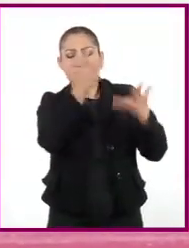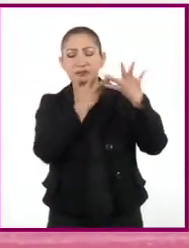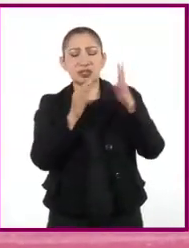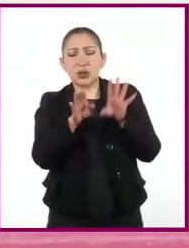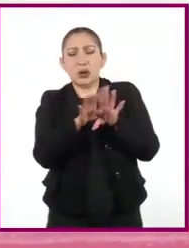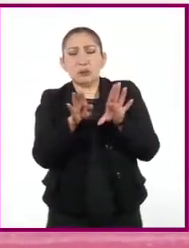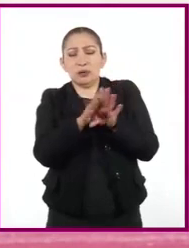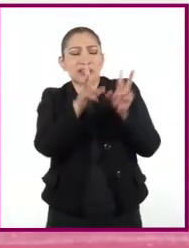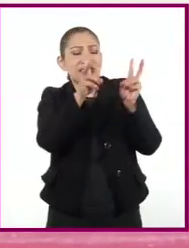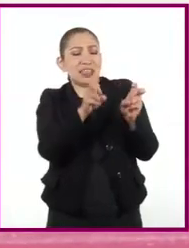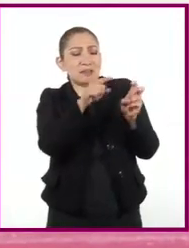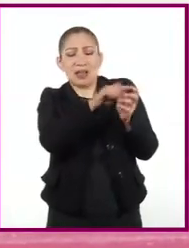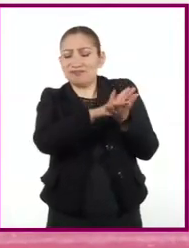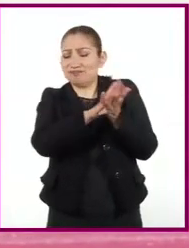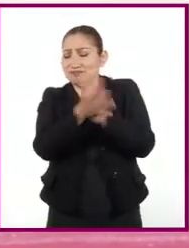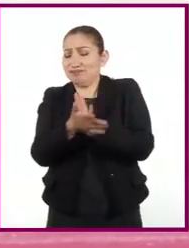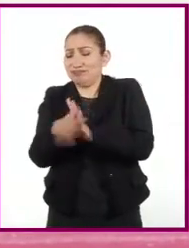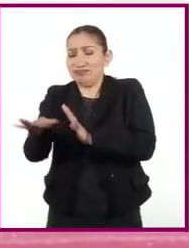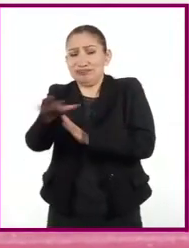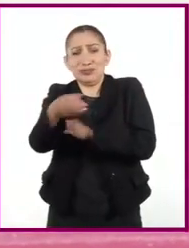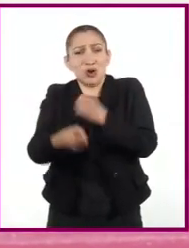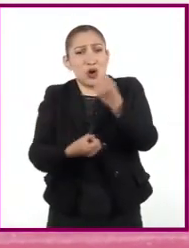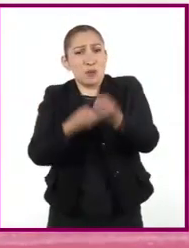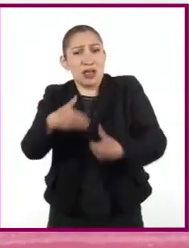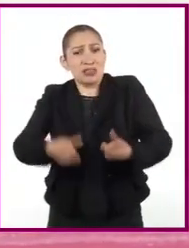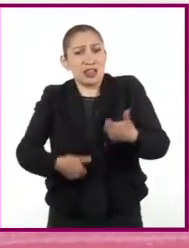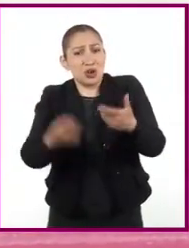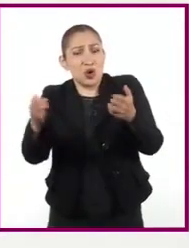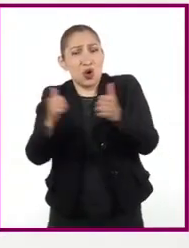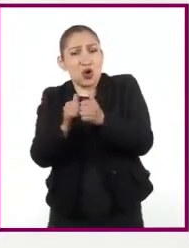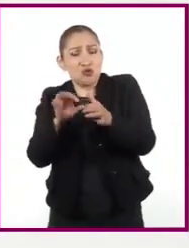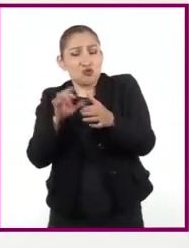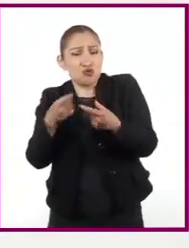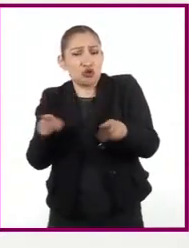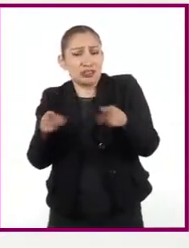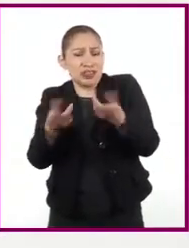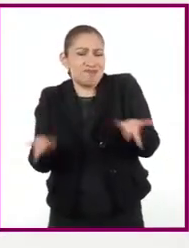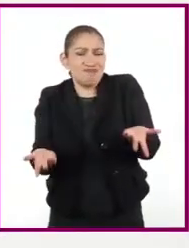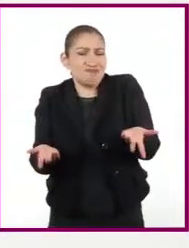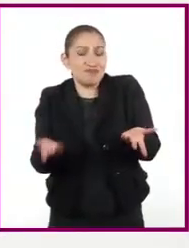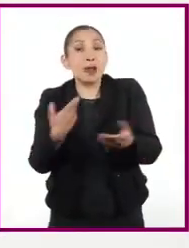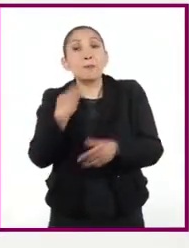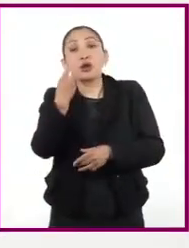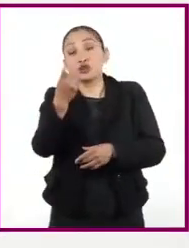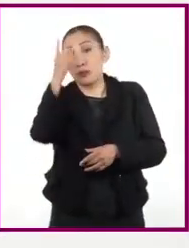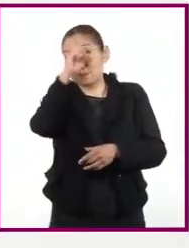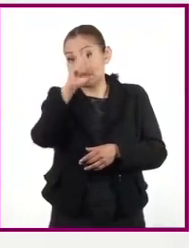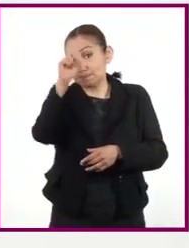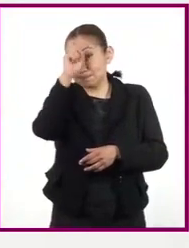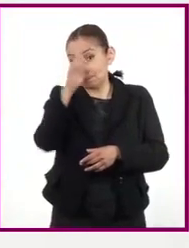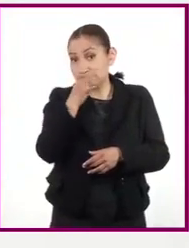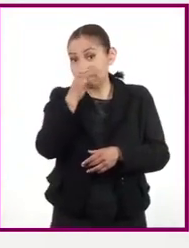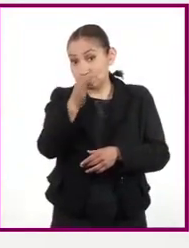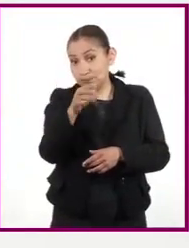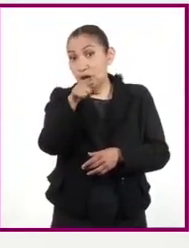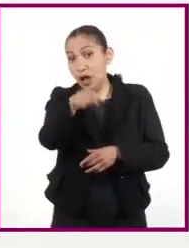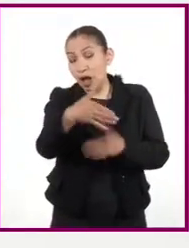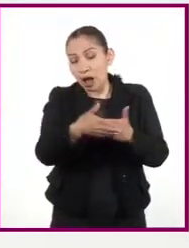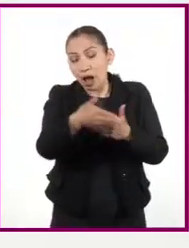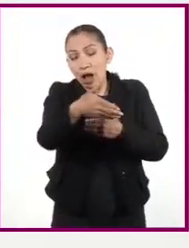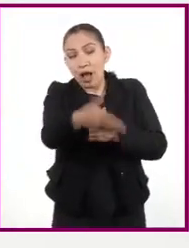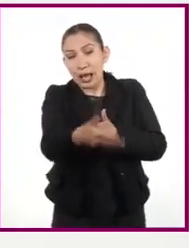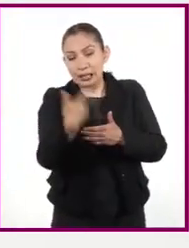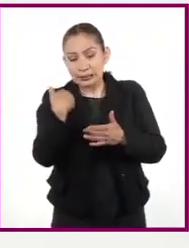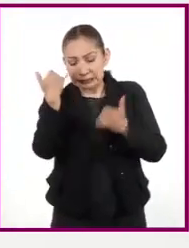cómo es que un tema se transforma en una obra escénica musical. Por ello, les proponemos dar el siguiente